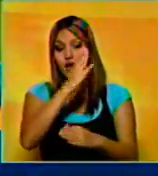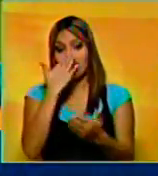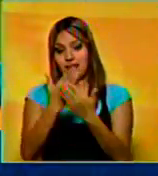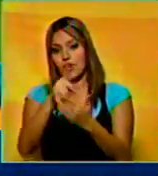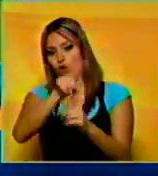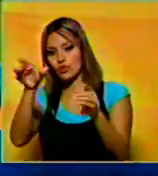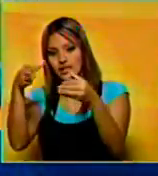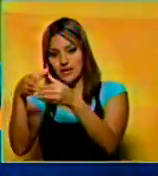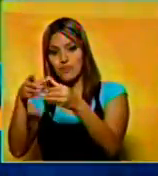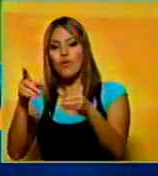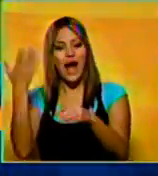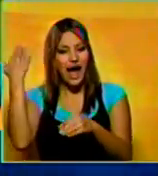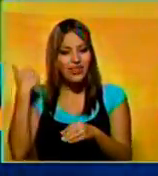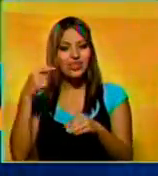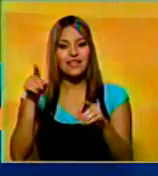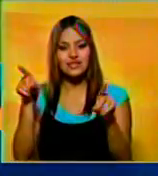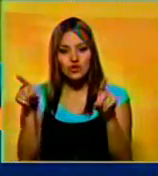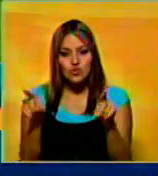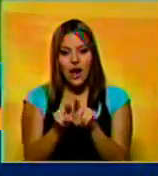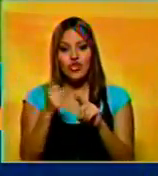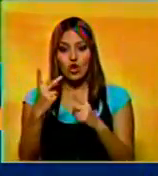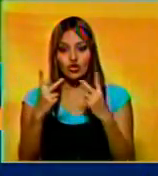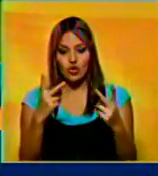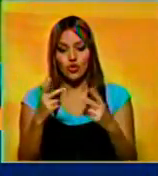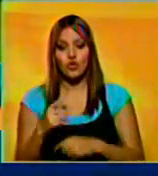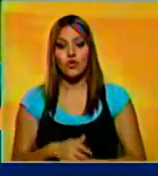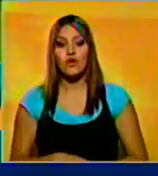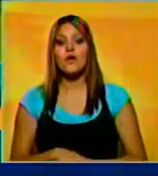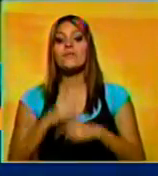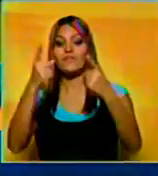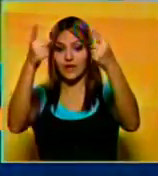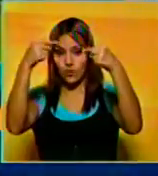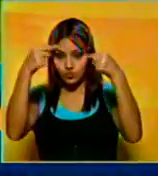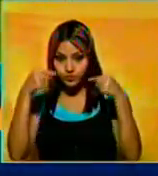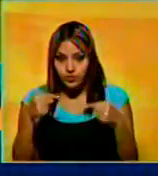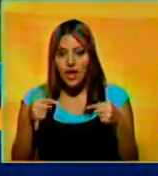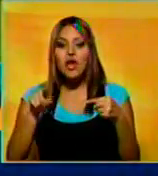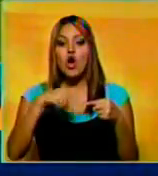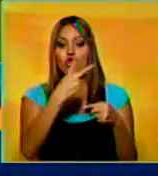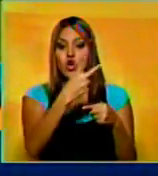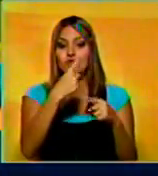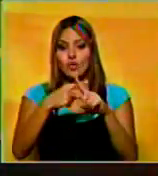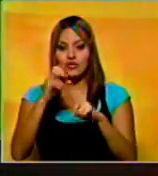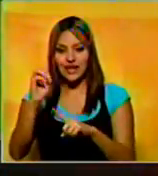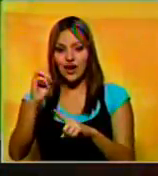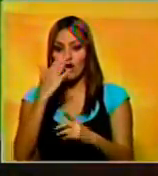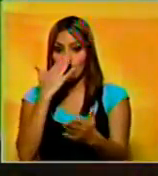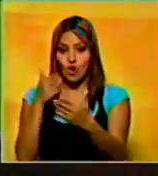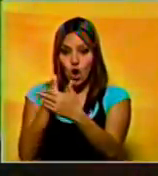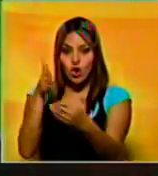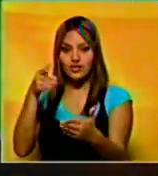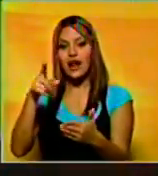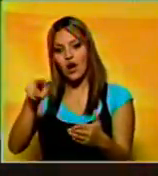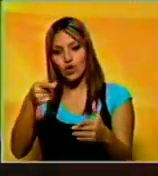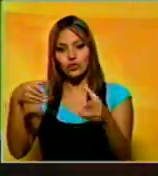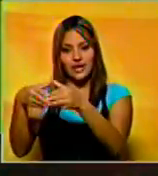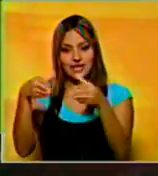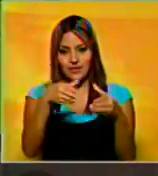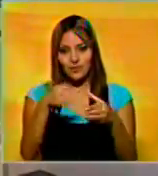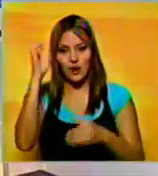luego de empatar a 2 en la ida. La Juventus intentará remontar el 2 a 0 en contra ante el Bayern de Múnich.